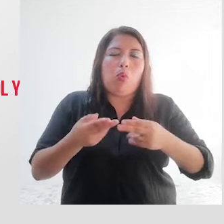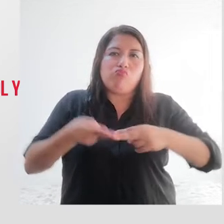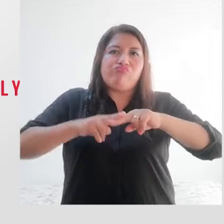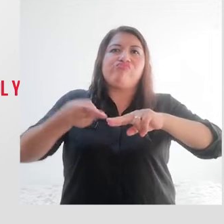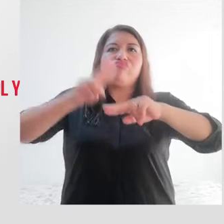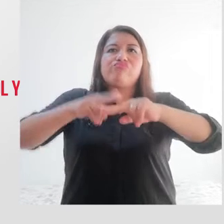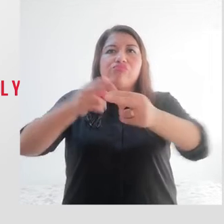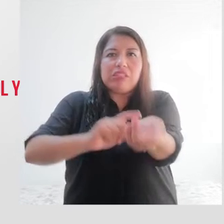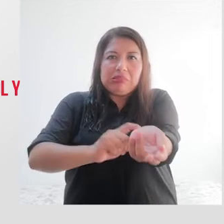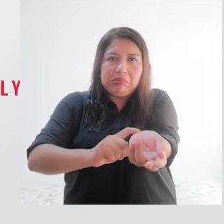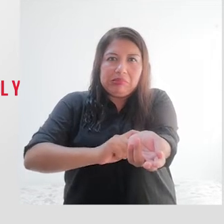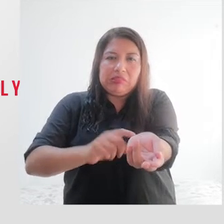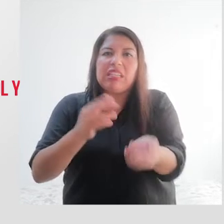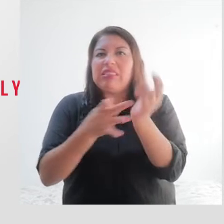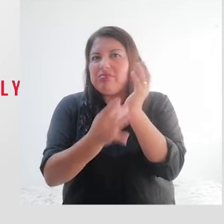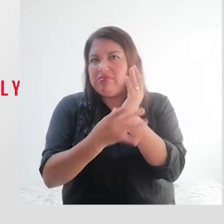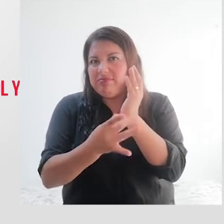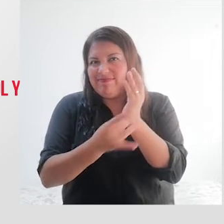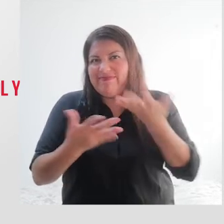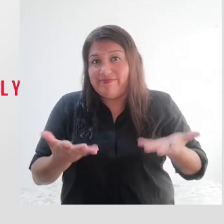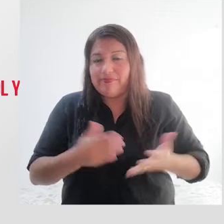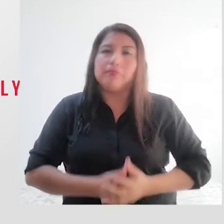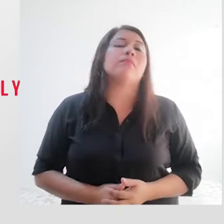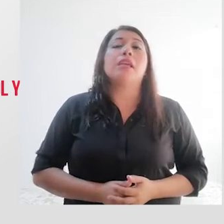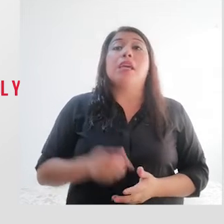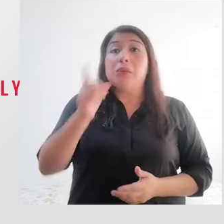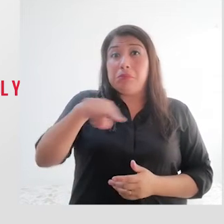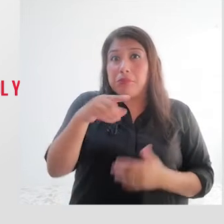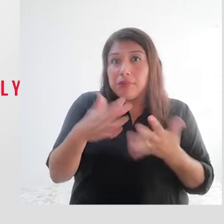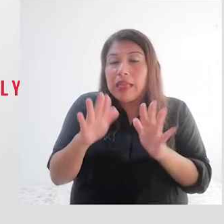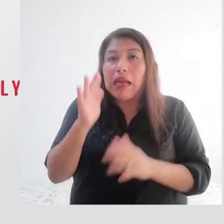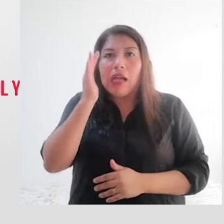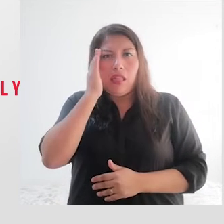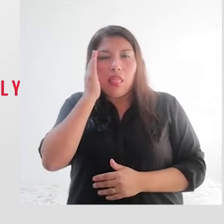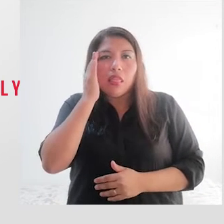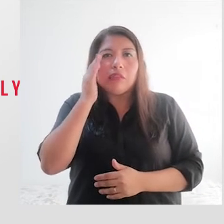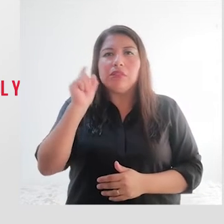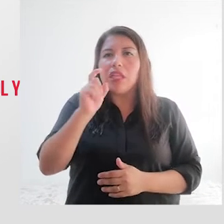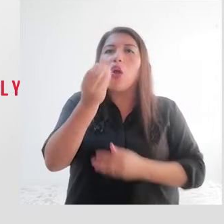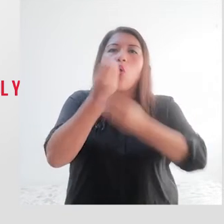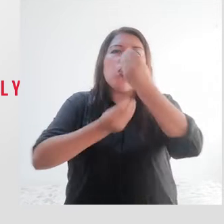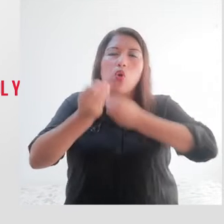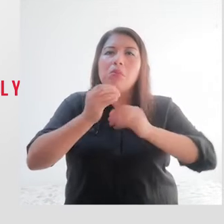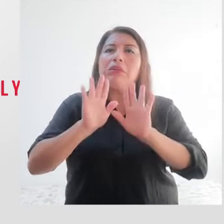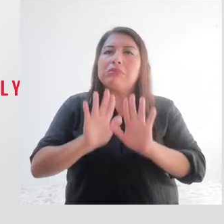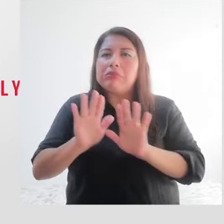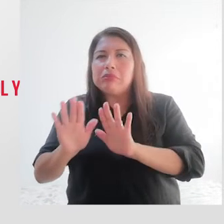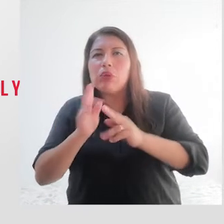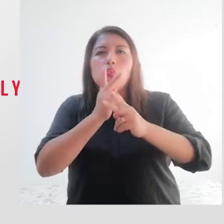un aumento de nuestro colesterol en sangre. Dicho esto, debemos comer todo con moderación.